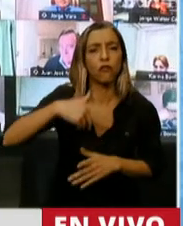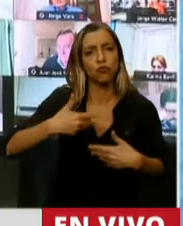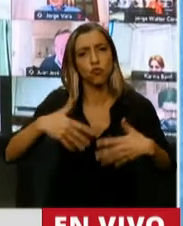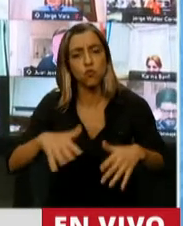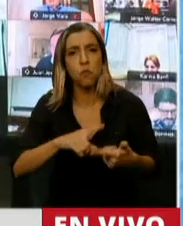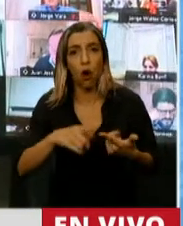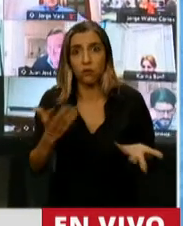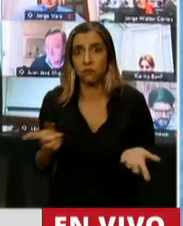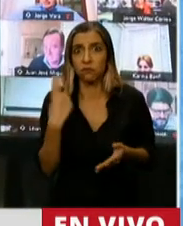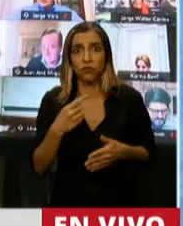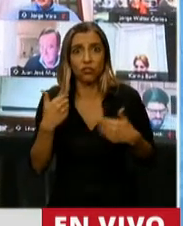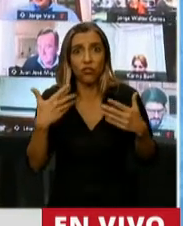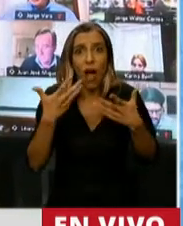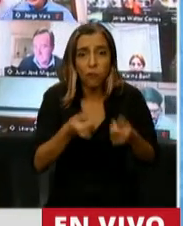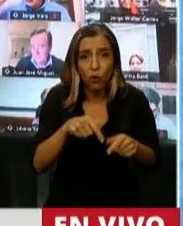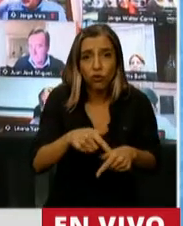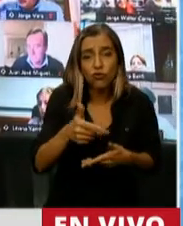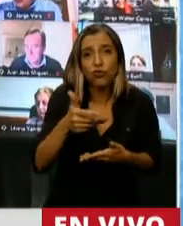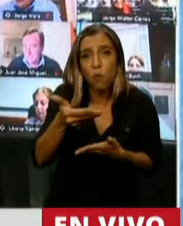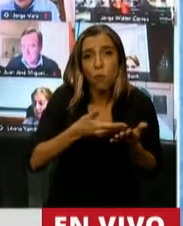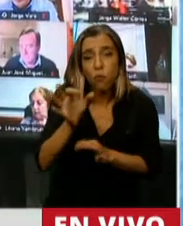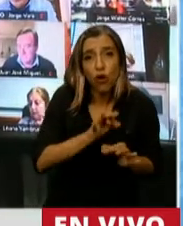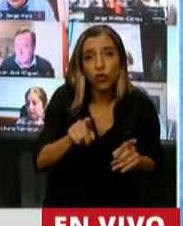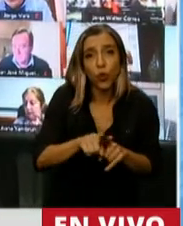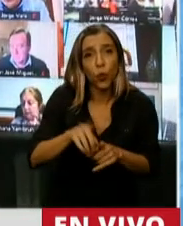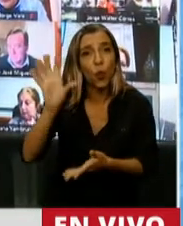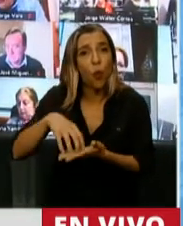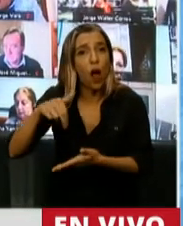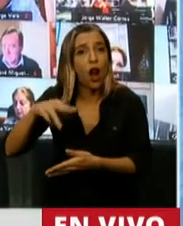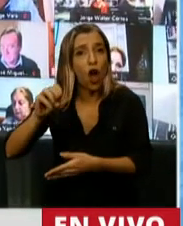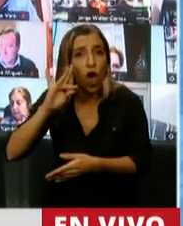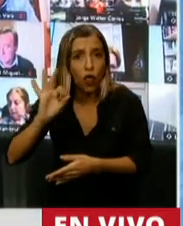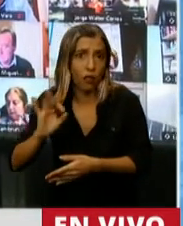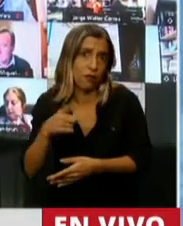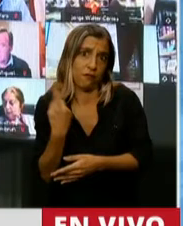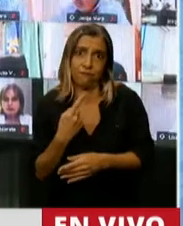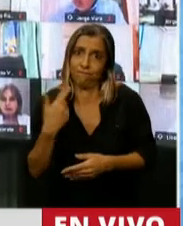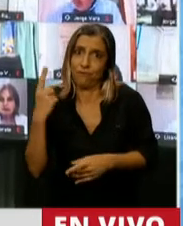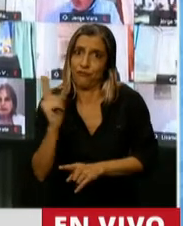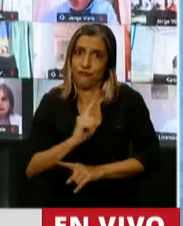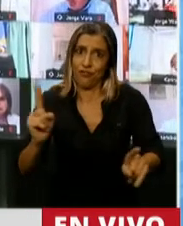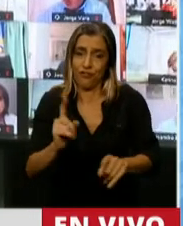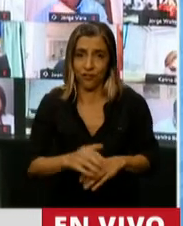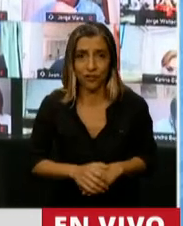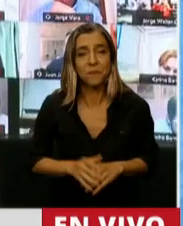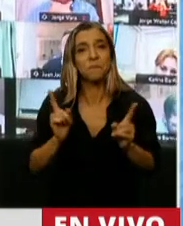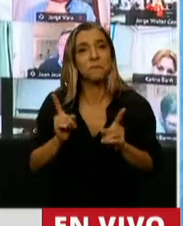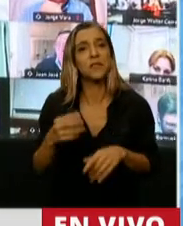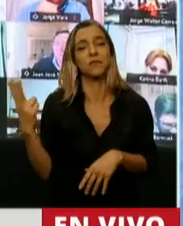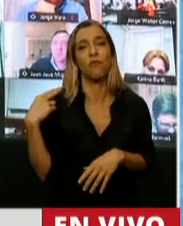proyectos como el nodio, no se puede permitir que el jefe de gabinete pueda